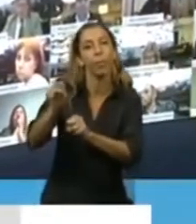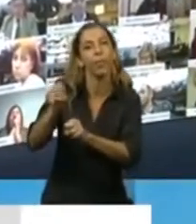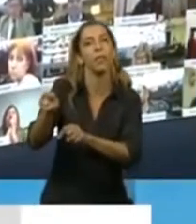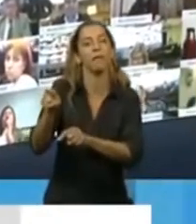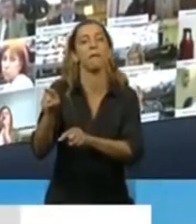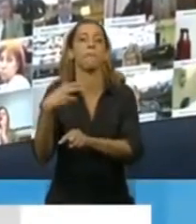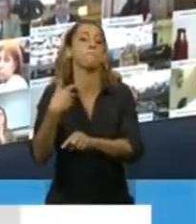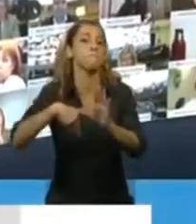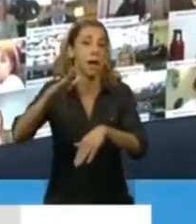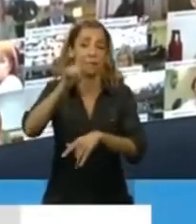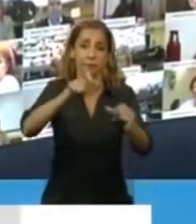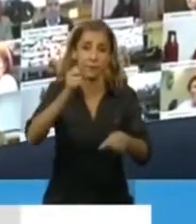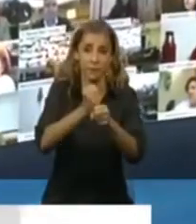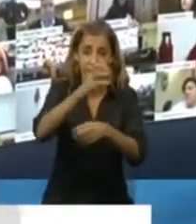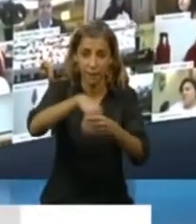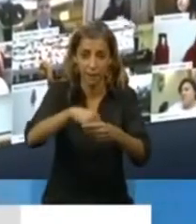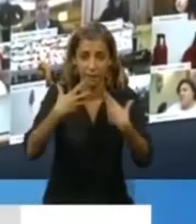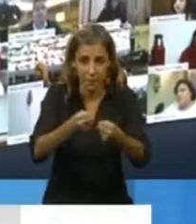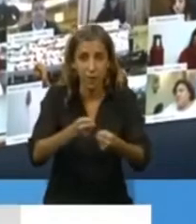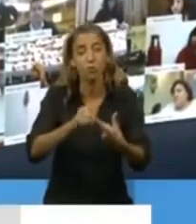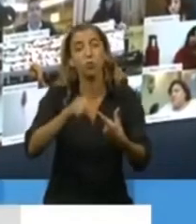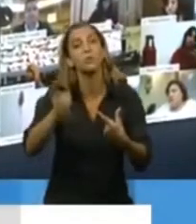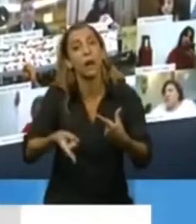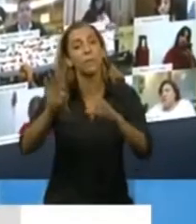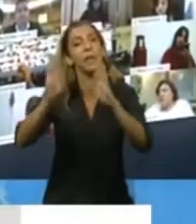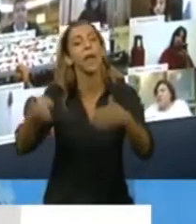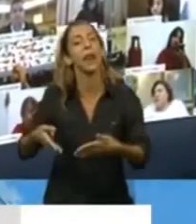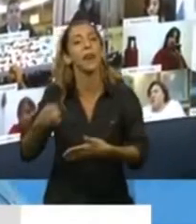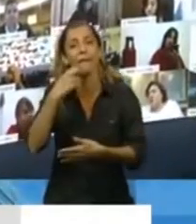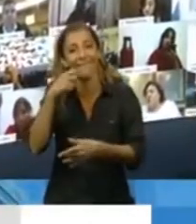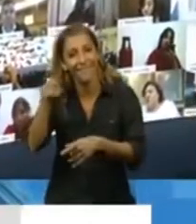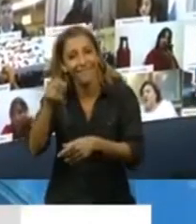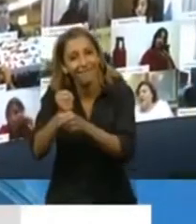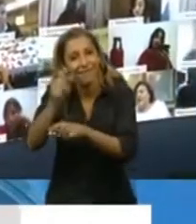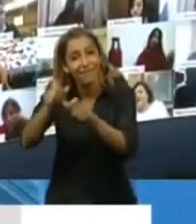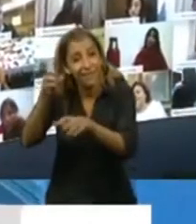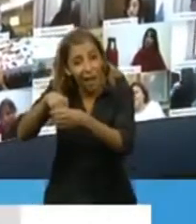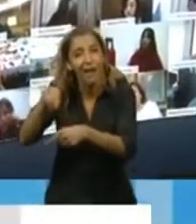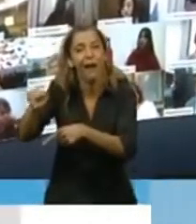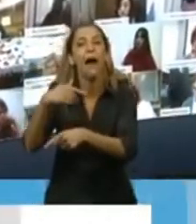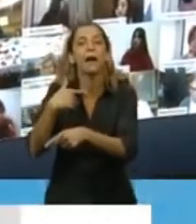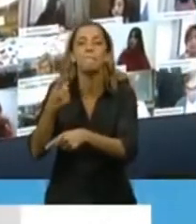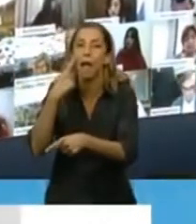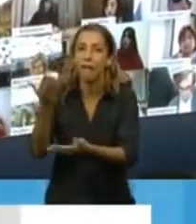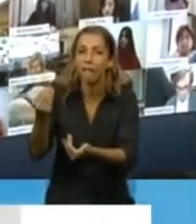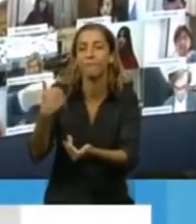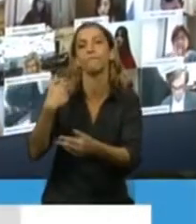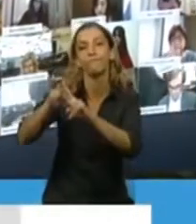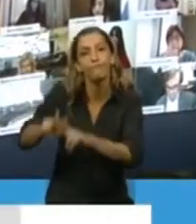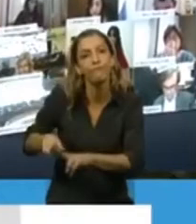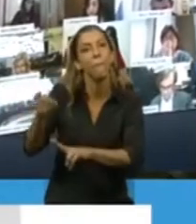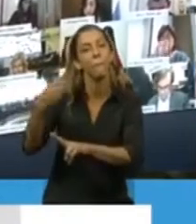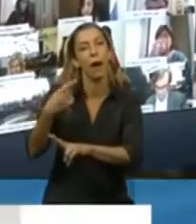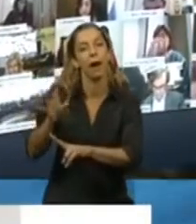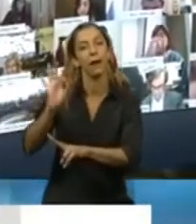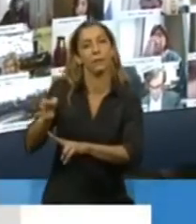los geriátricos, sobre todo, y también establece la necesidad de capacitación